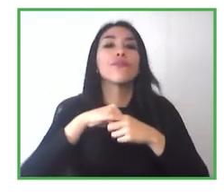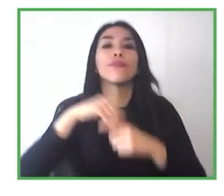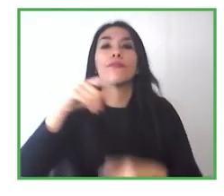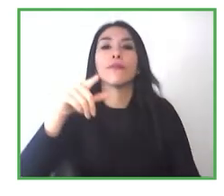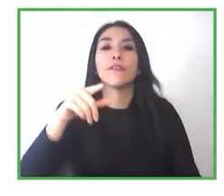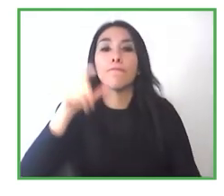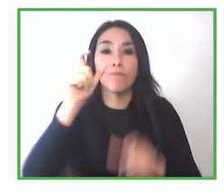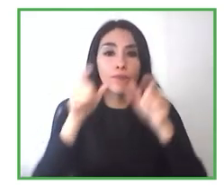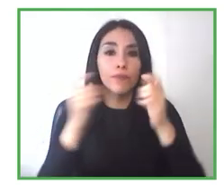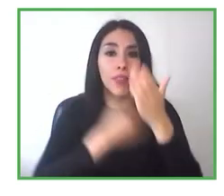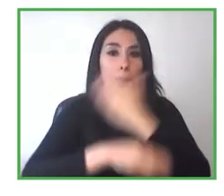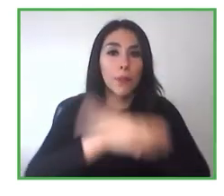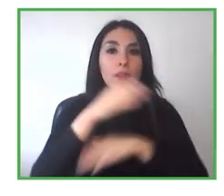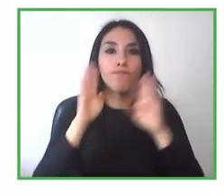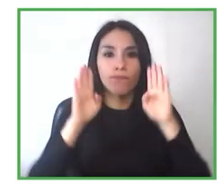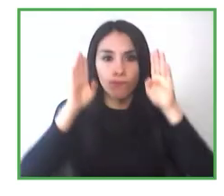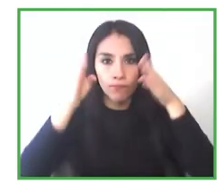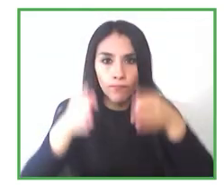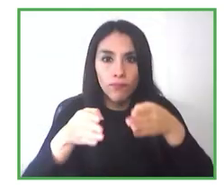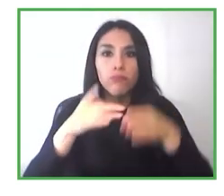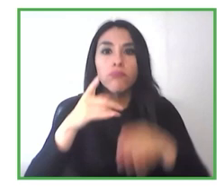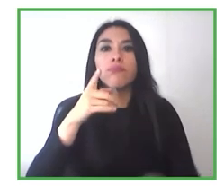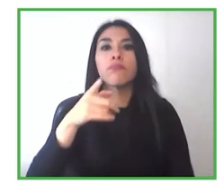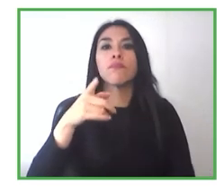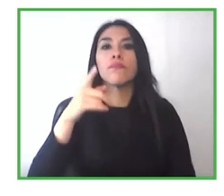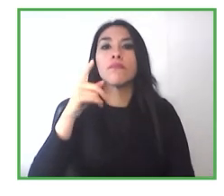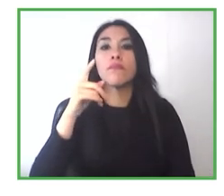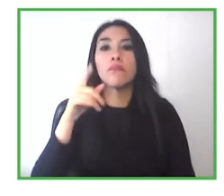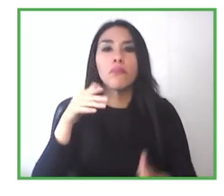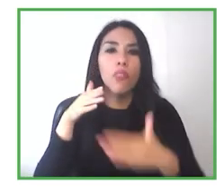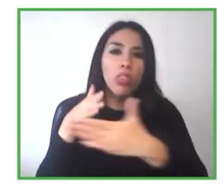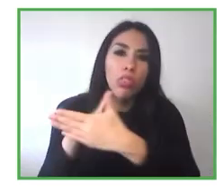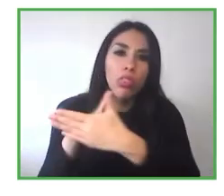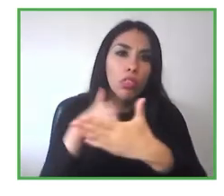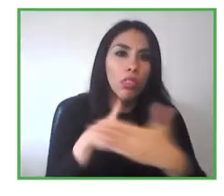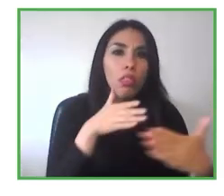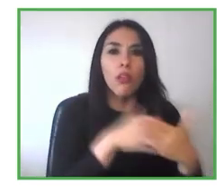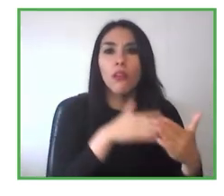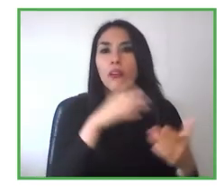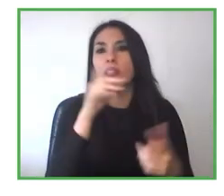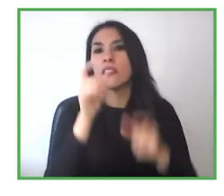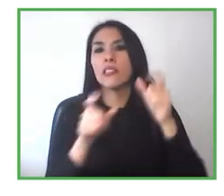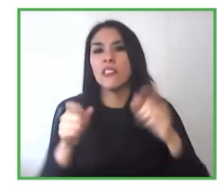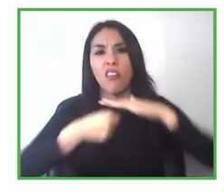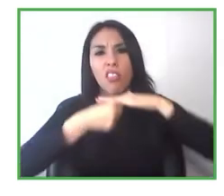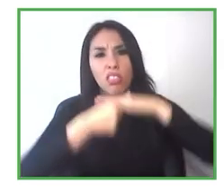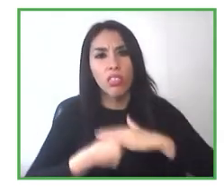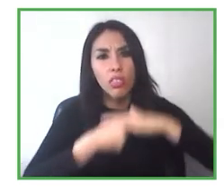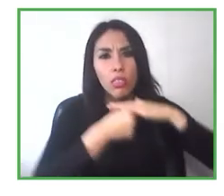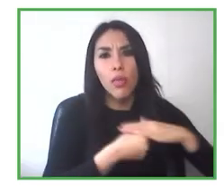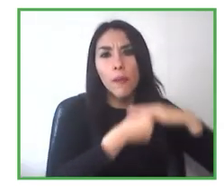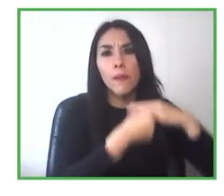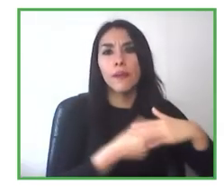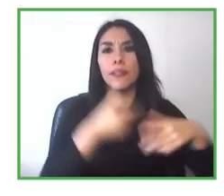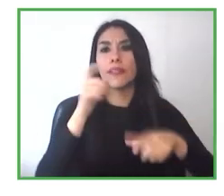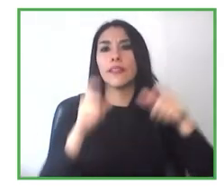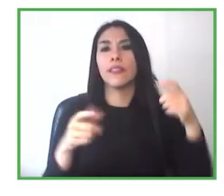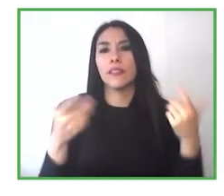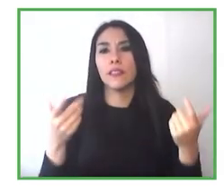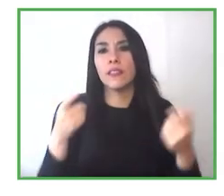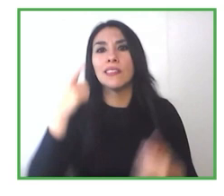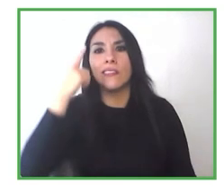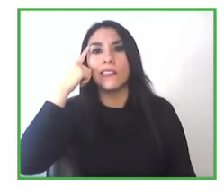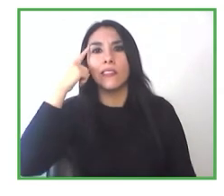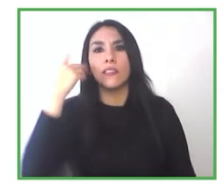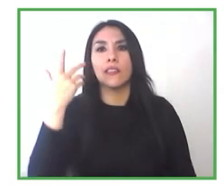muchos mitos, y muchos prejuicios, que hay también desde la empresa, siempre, como desde el crear un cargo,